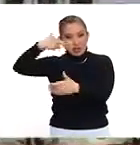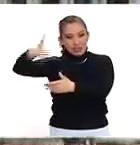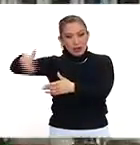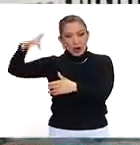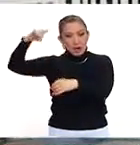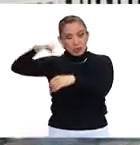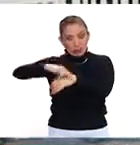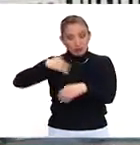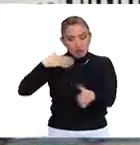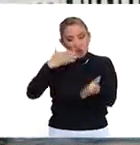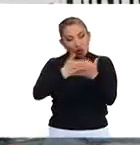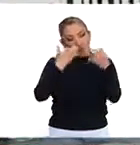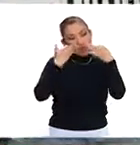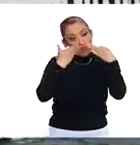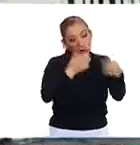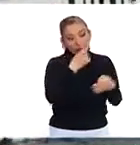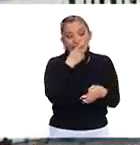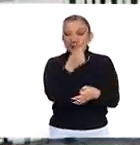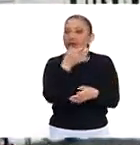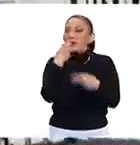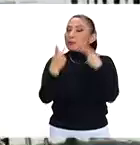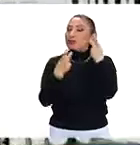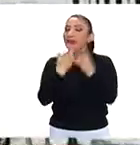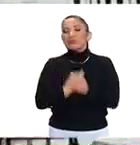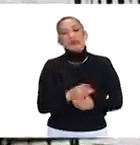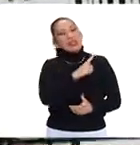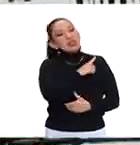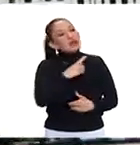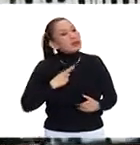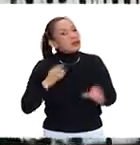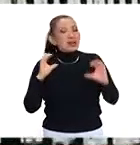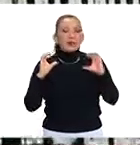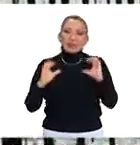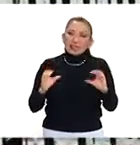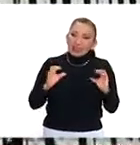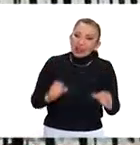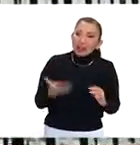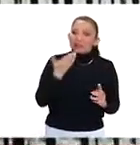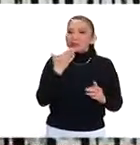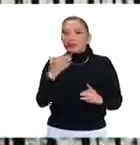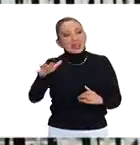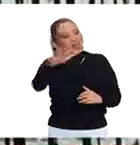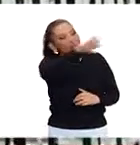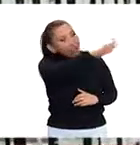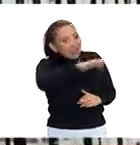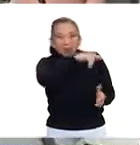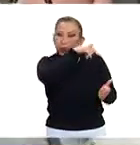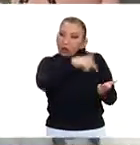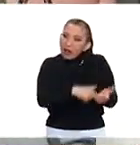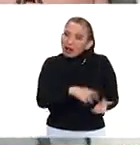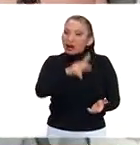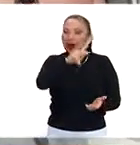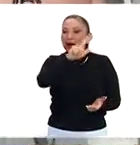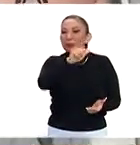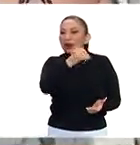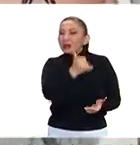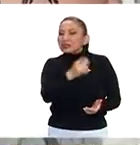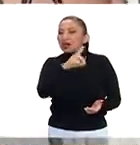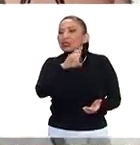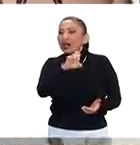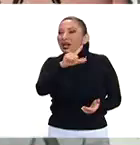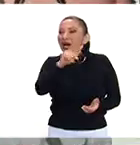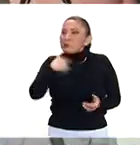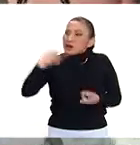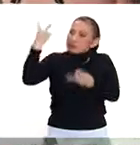y, pues, estuvo ahí, destaca que, pues sí, hay que, hay que, hay que cuidar bien lo que es Playa del Carmen, porque genera,